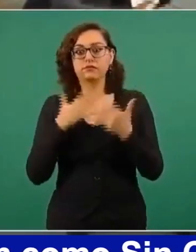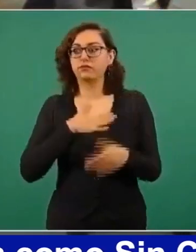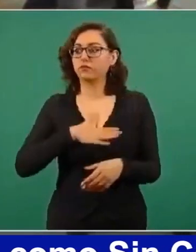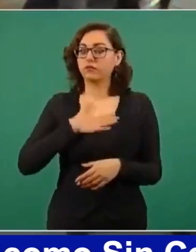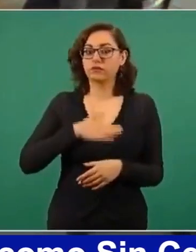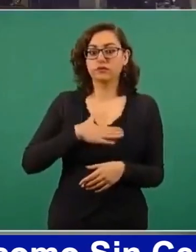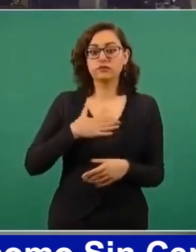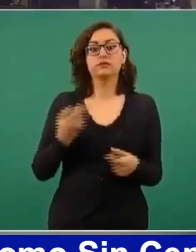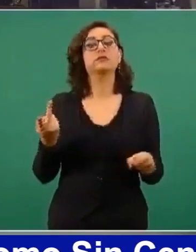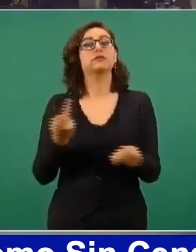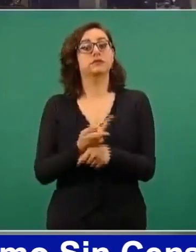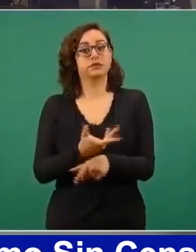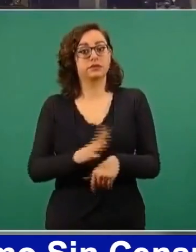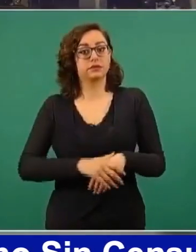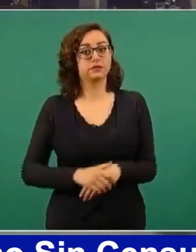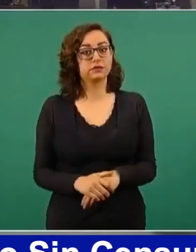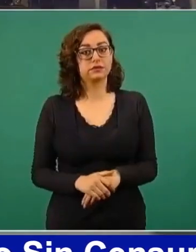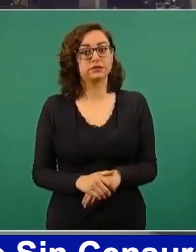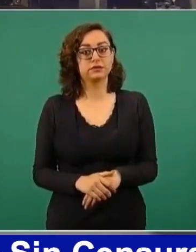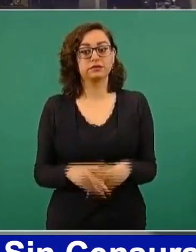movilidad que implica para la gente.